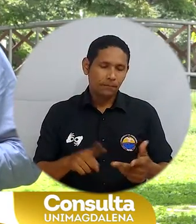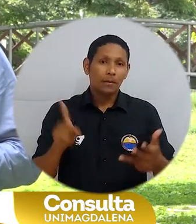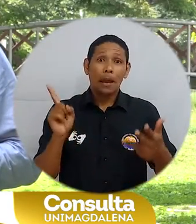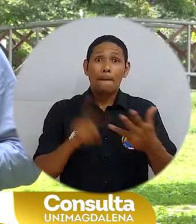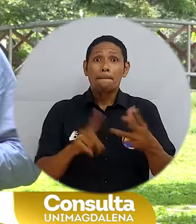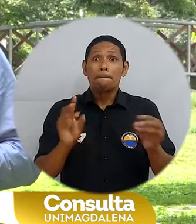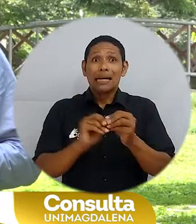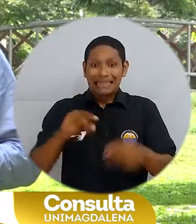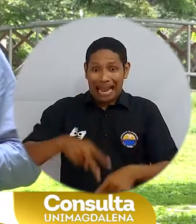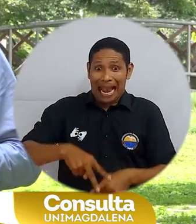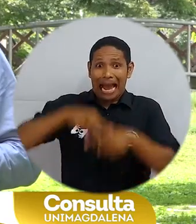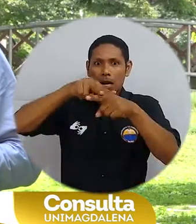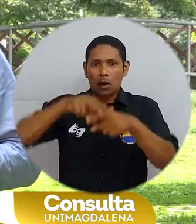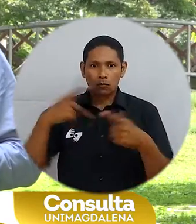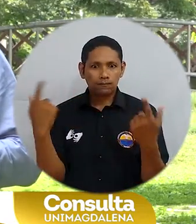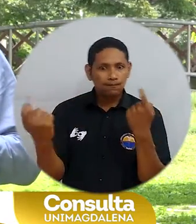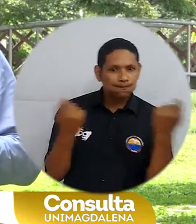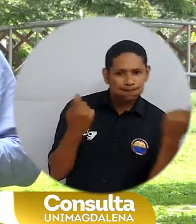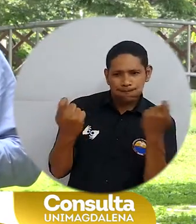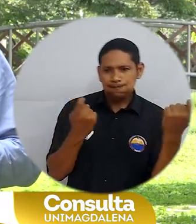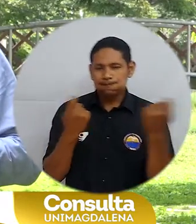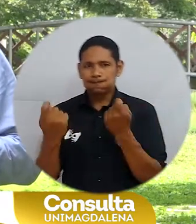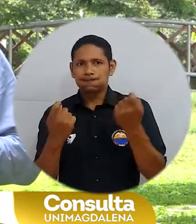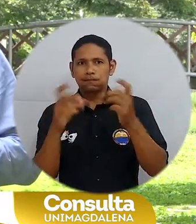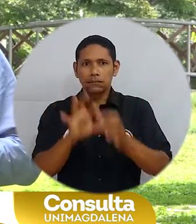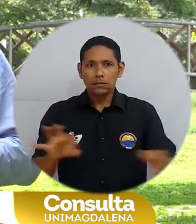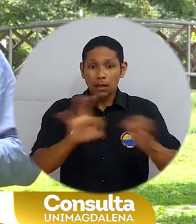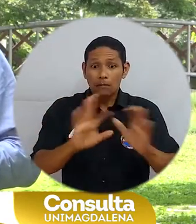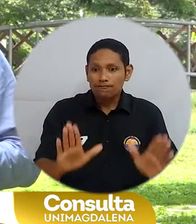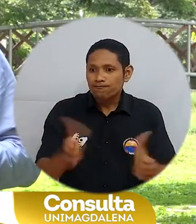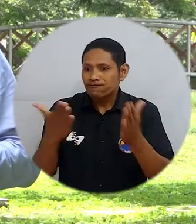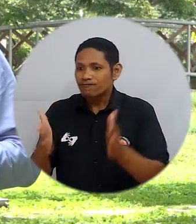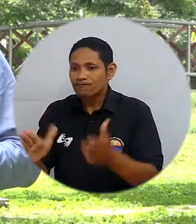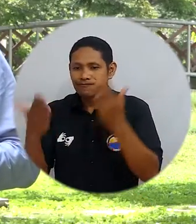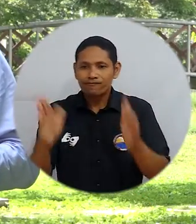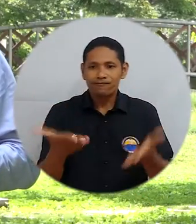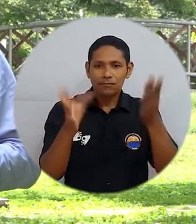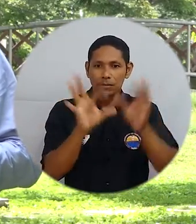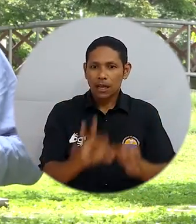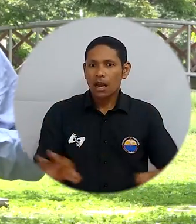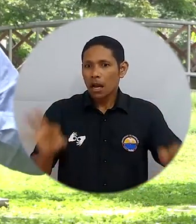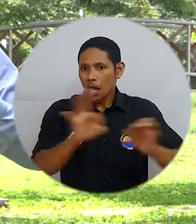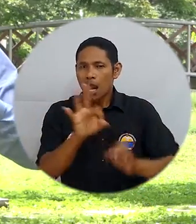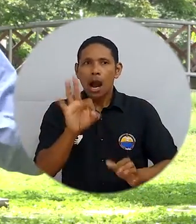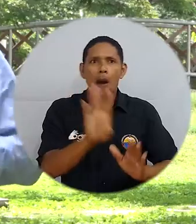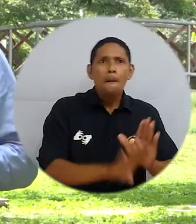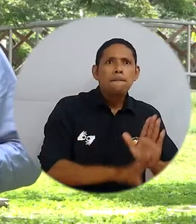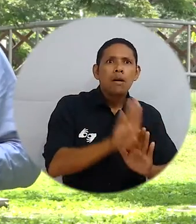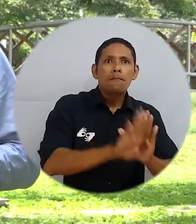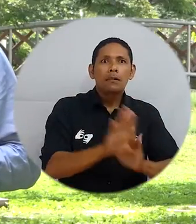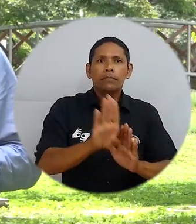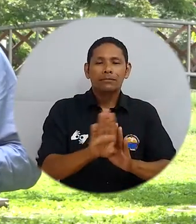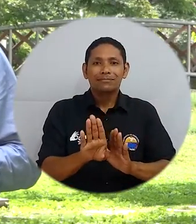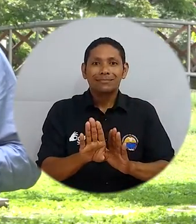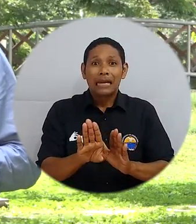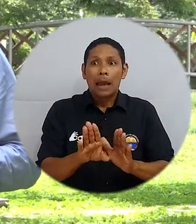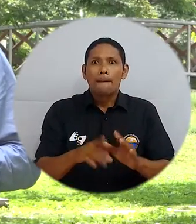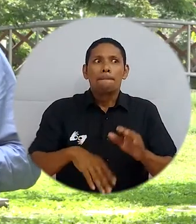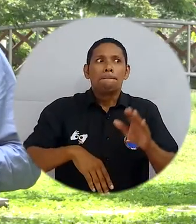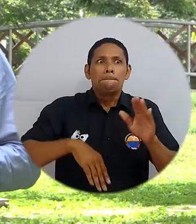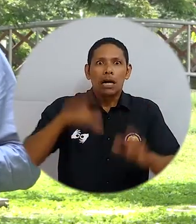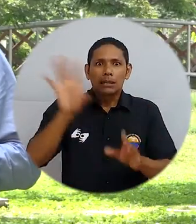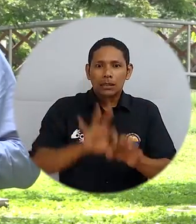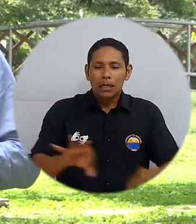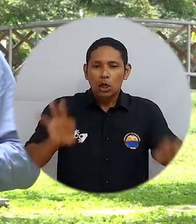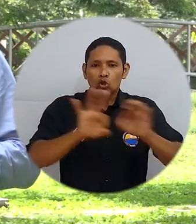administraciones de los recursos estaremos impulsando todo lo que tiene que ver en el desarrollo de la eficiencia, el gran salto hacia el ingreso